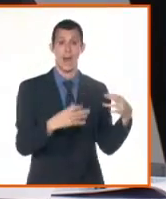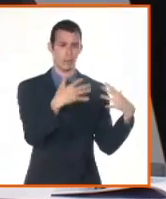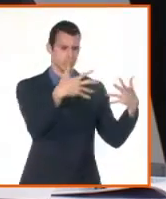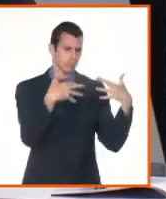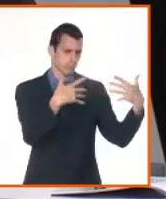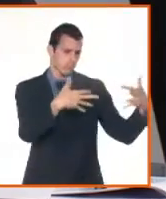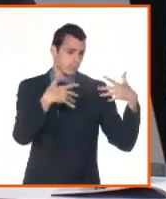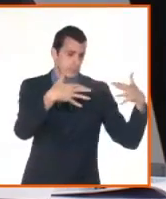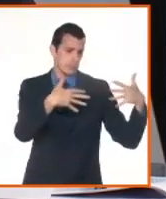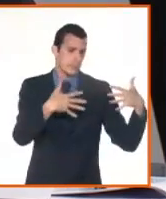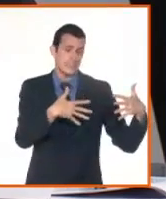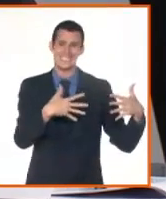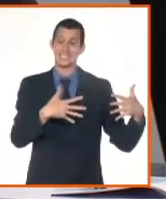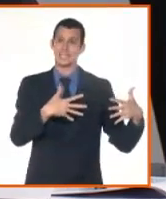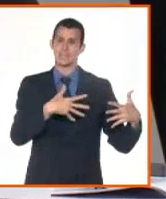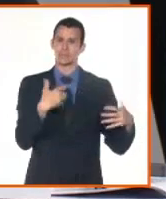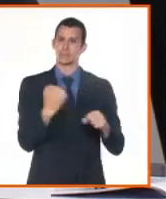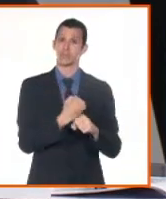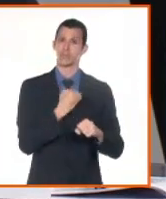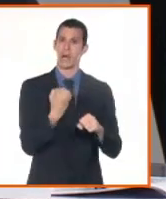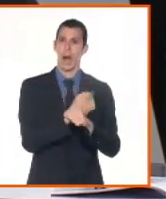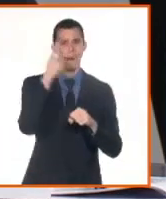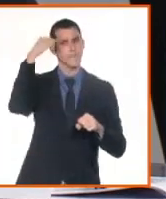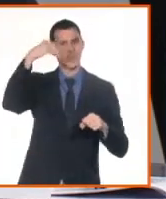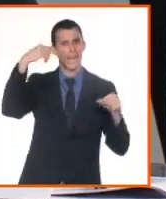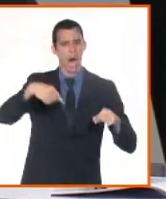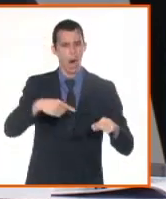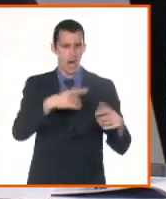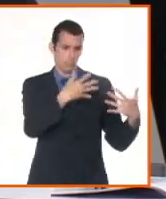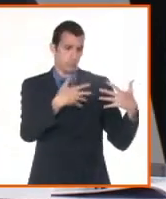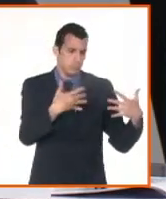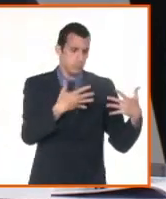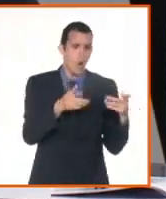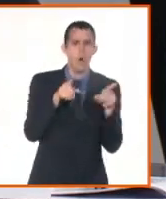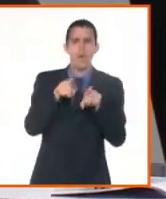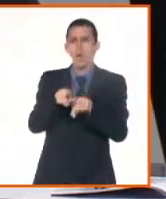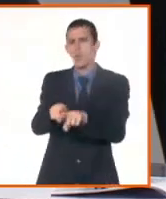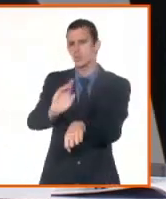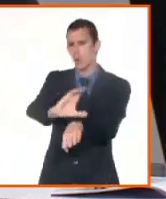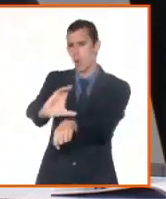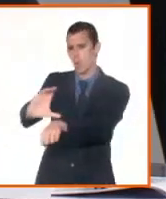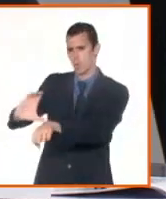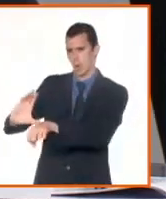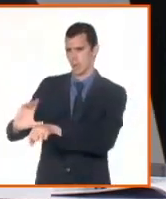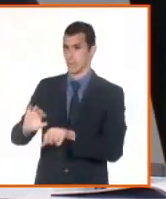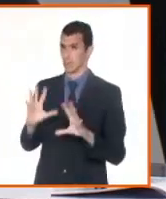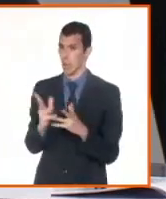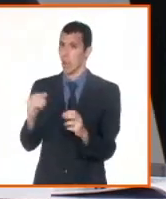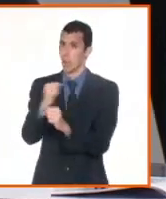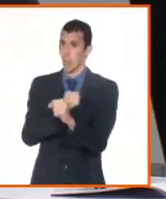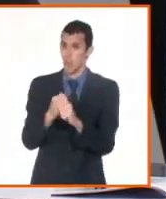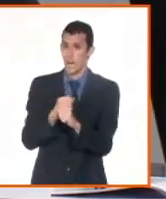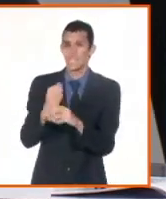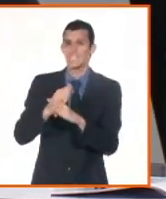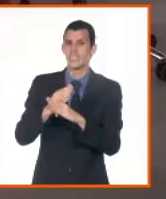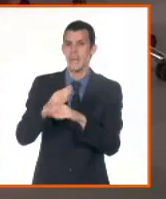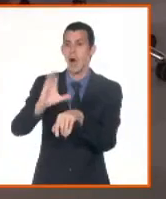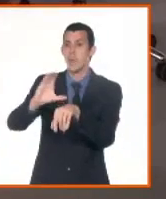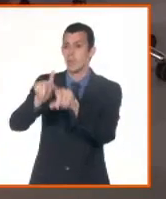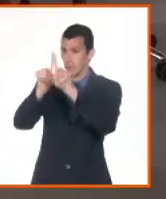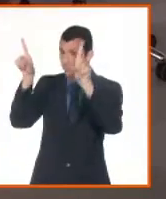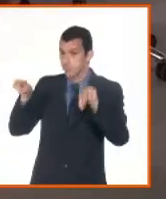sea de informatizar procesos ya burocráticos o procesos que